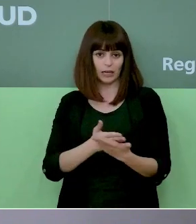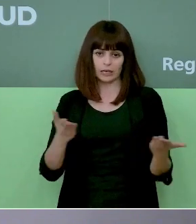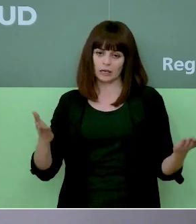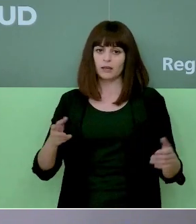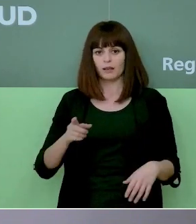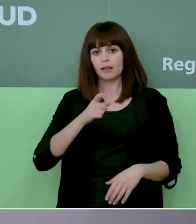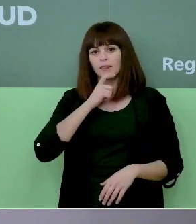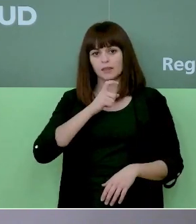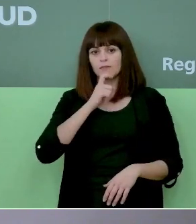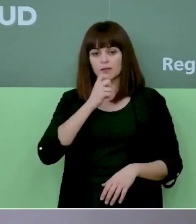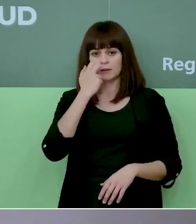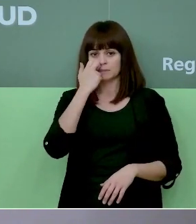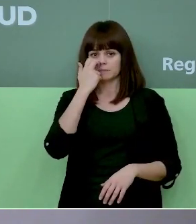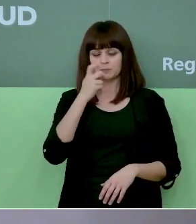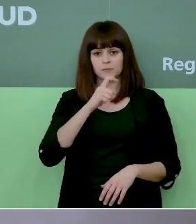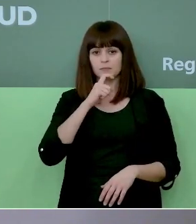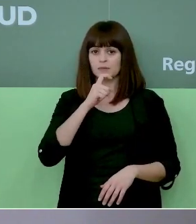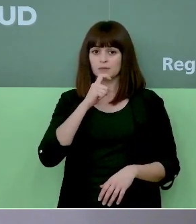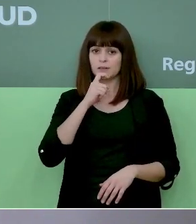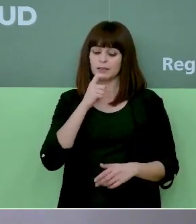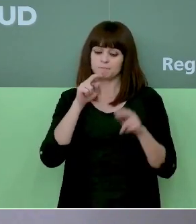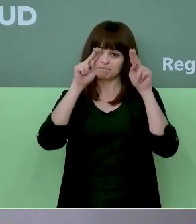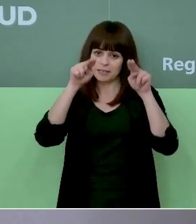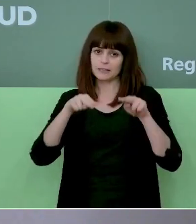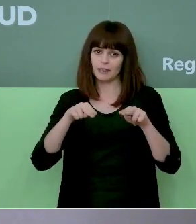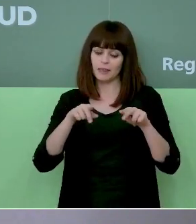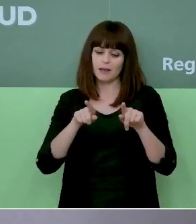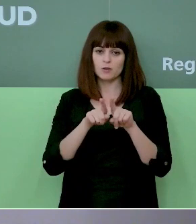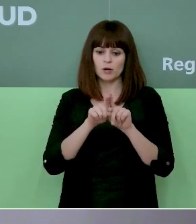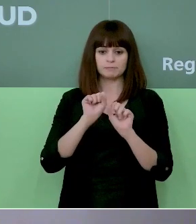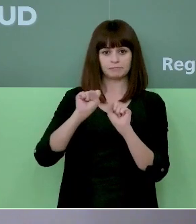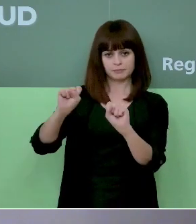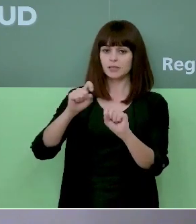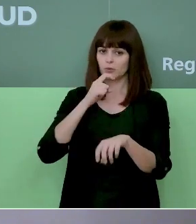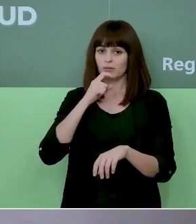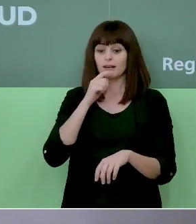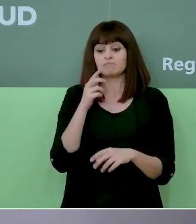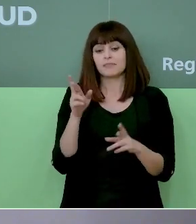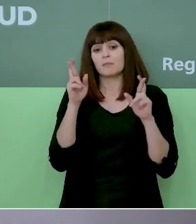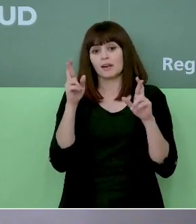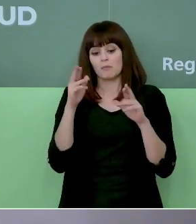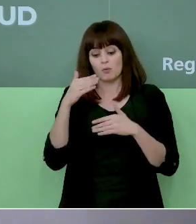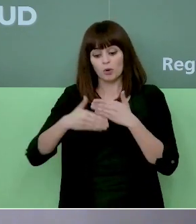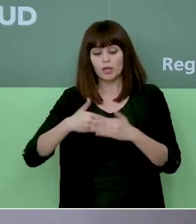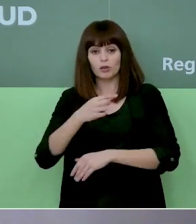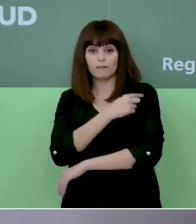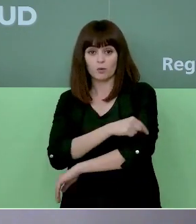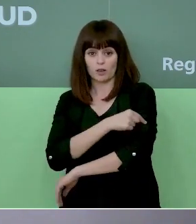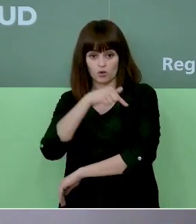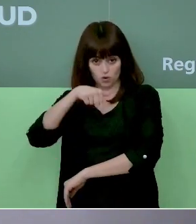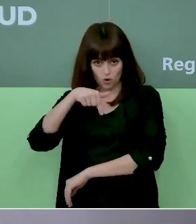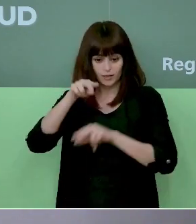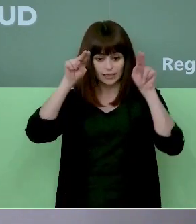difícil como hemos dicho siempre blindar absolutamente las residencias esperemos que con el proceso de vacunación que han tenido y que acabamos hoy